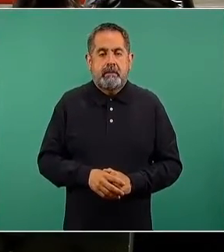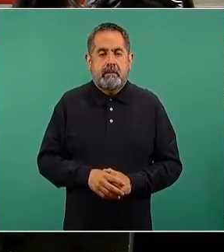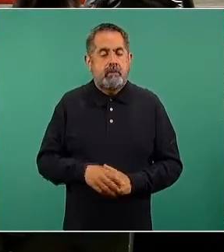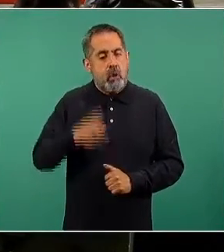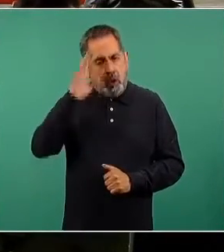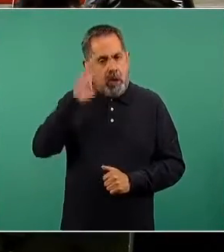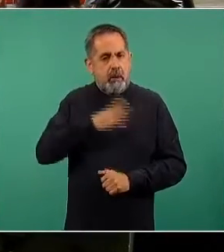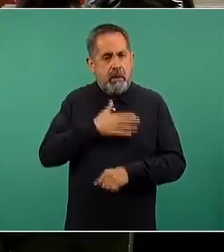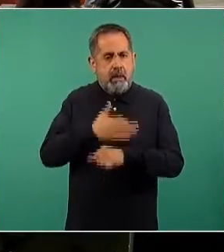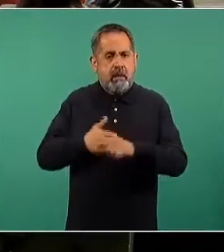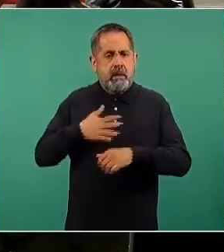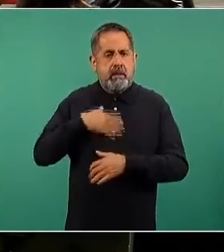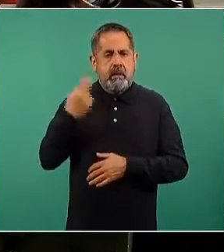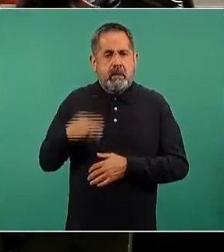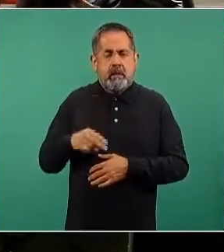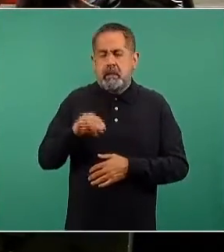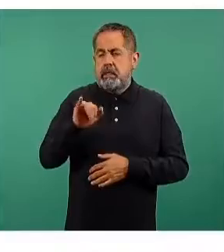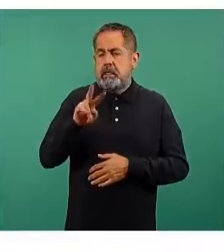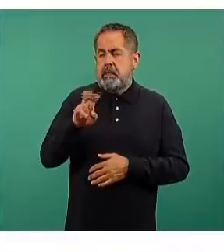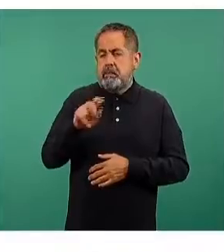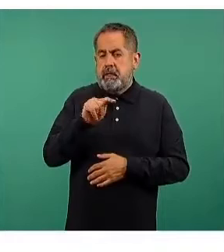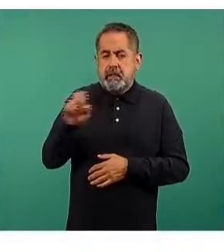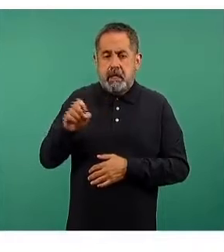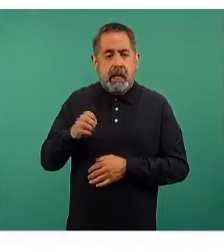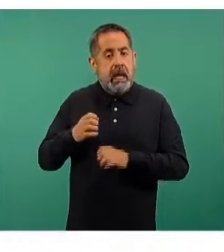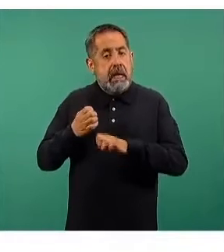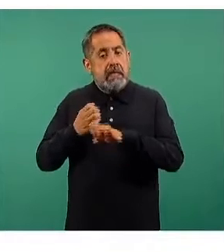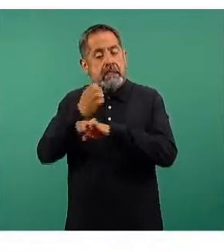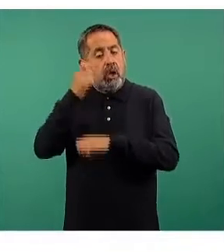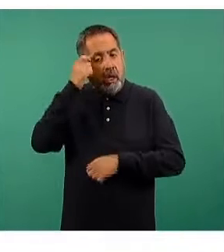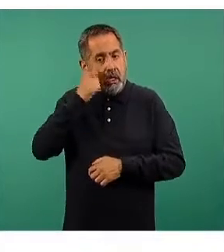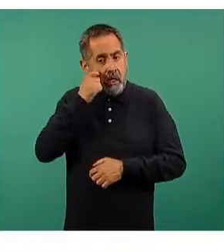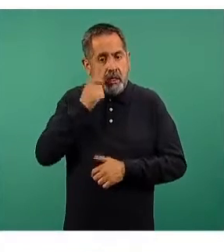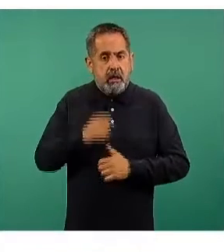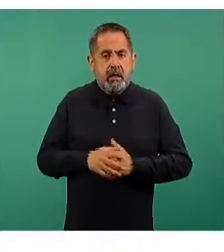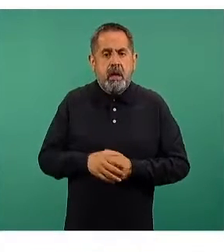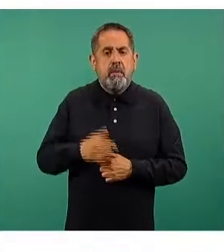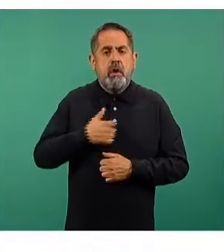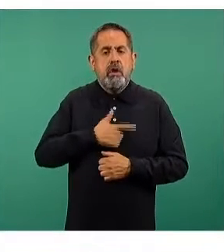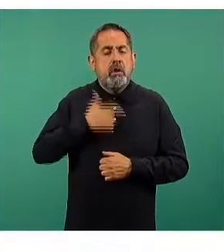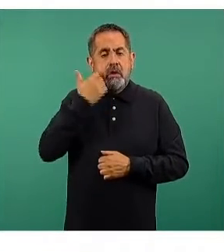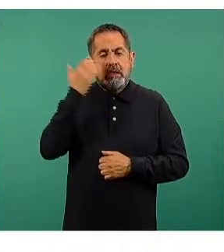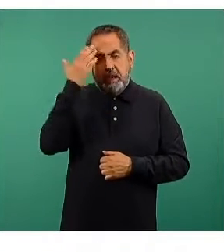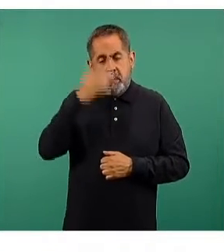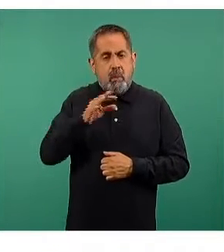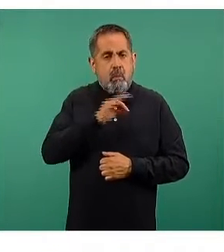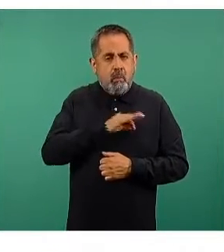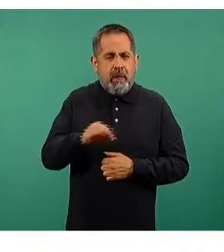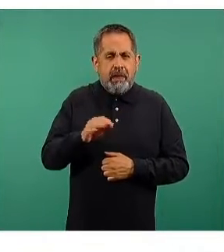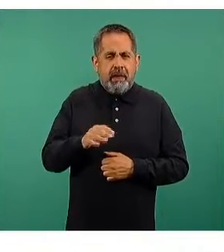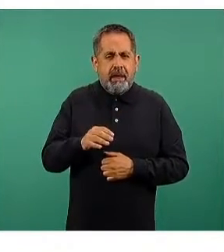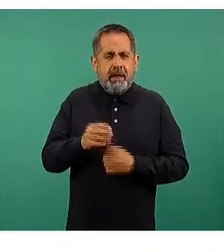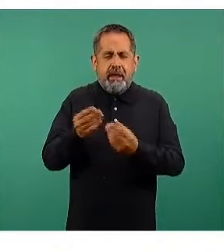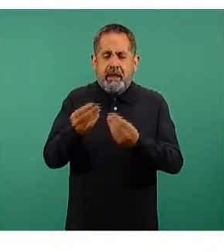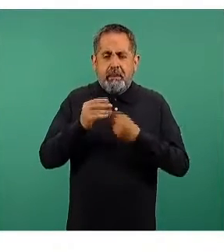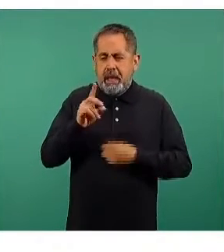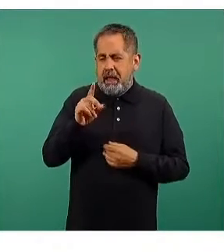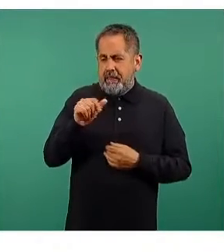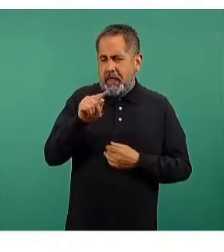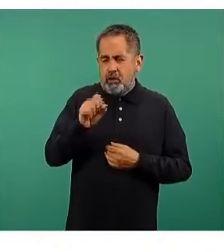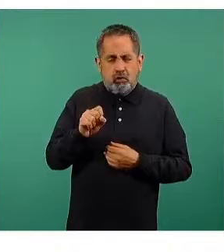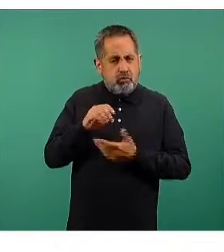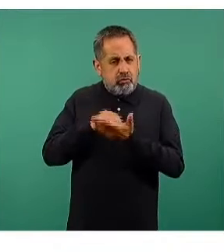Hola, buenas tardes. Mi nombre es Ivette y soy del estado de Guerrero. Me gustaría saber si es posible que se compartan los datos